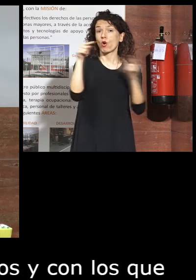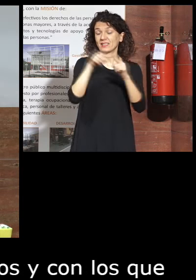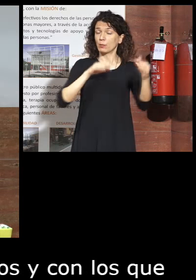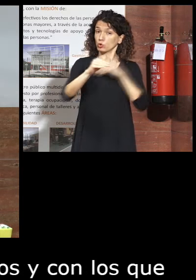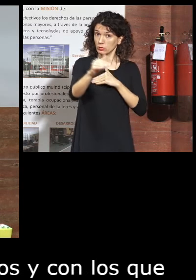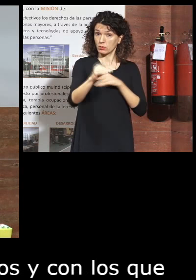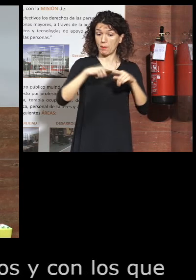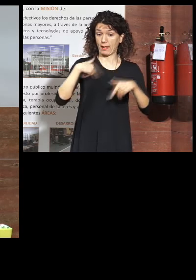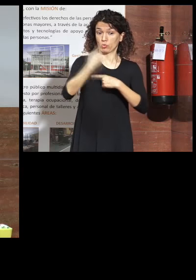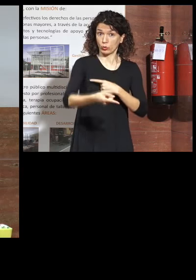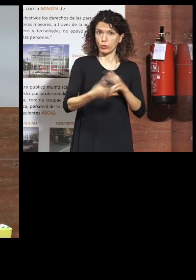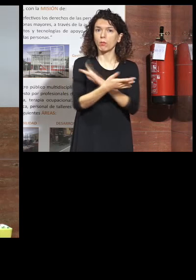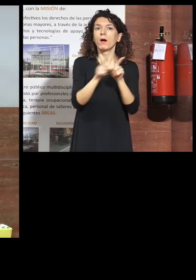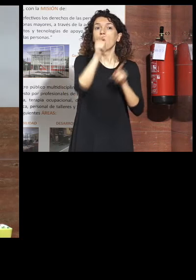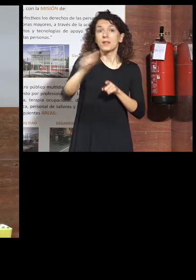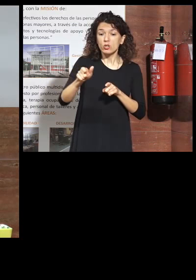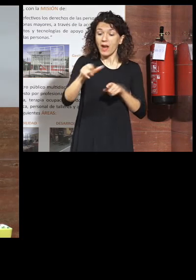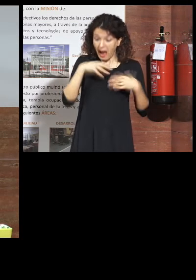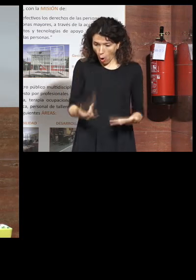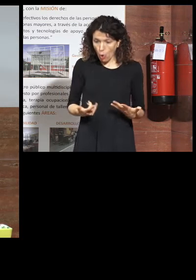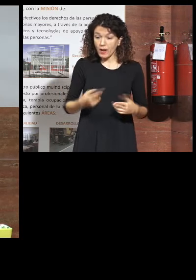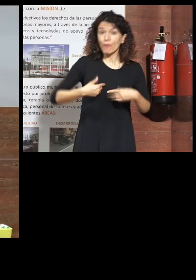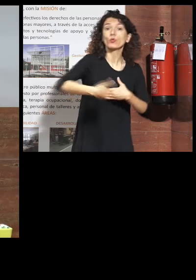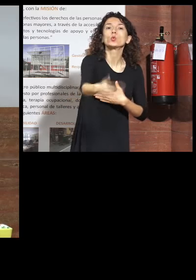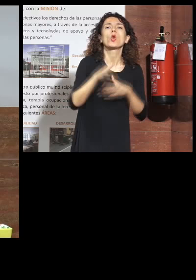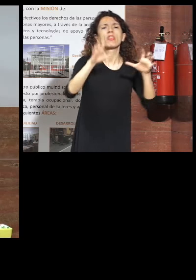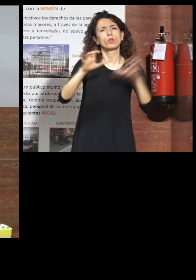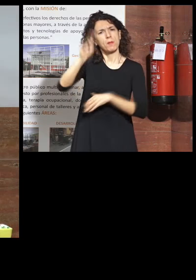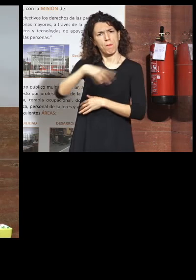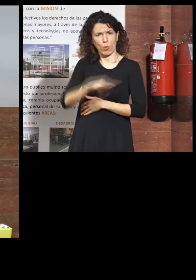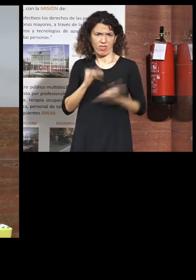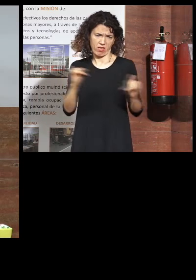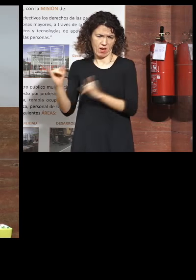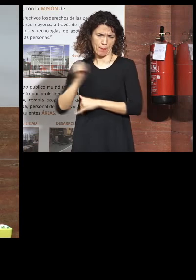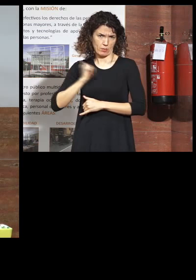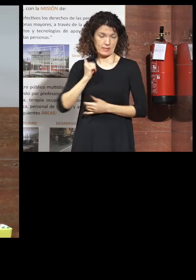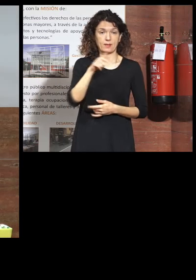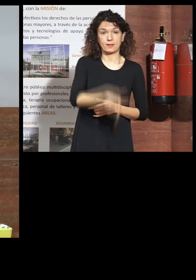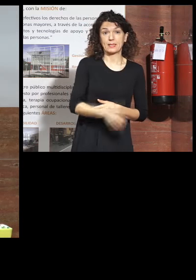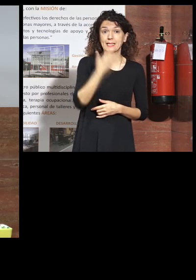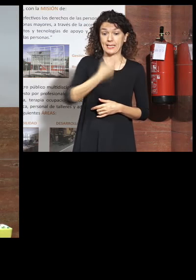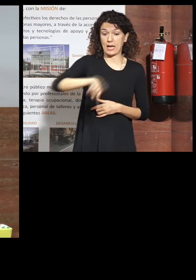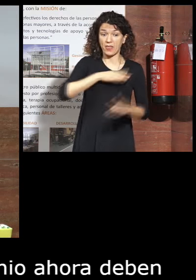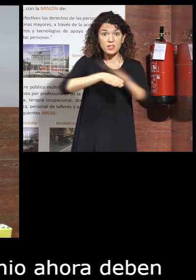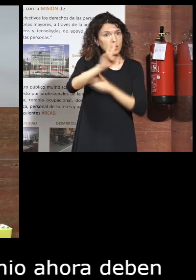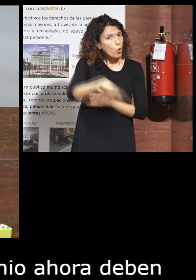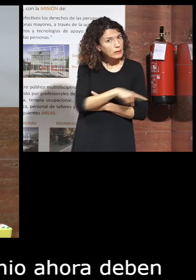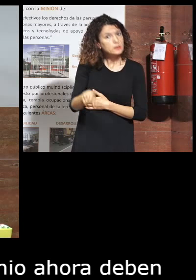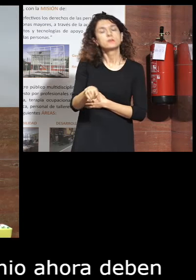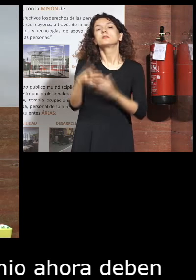consecución sea disfrutable con la generación presente y venidera. Pues bien, si no son accesibles,